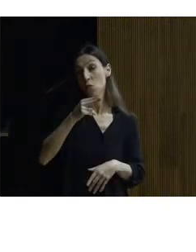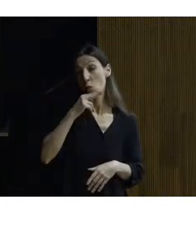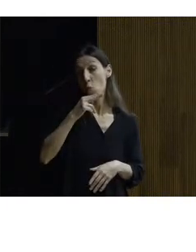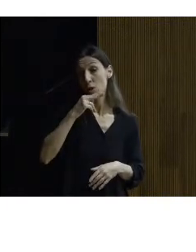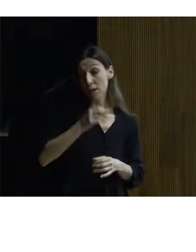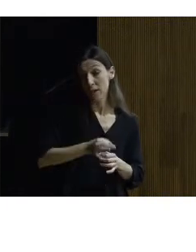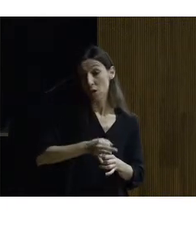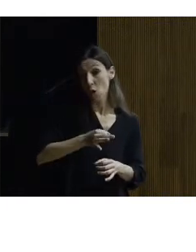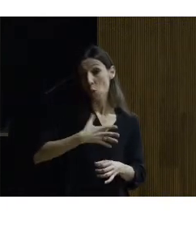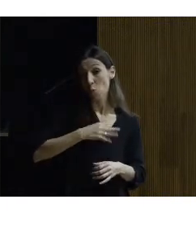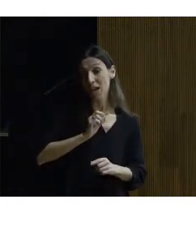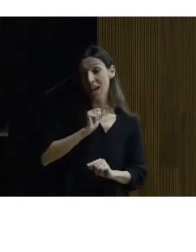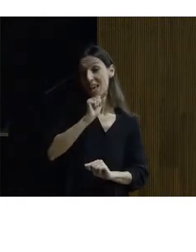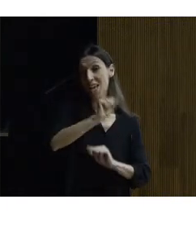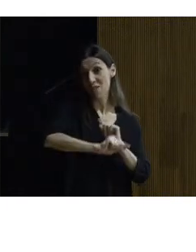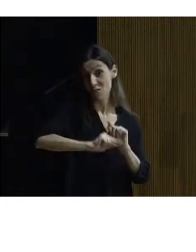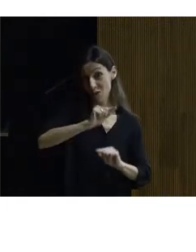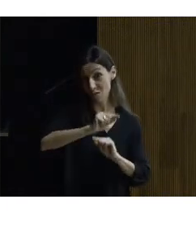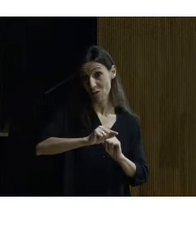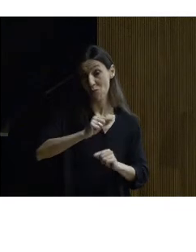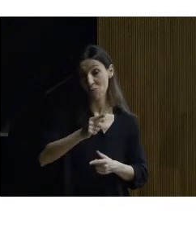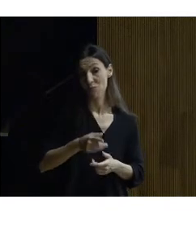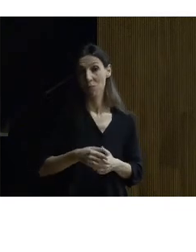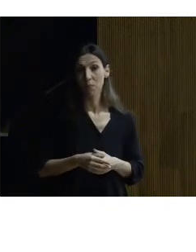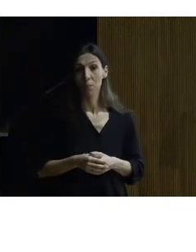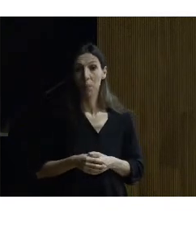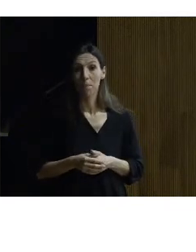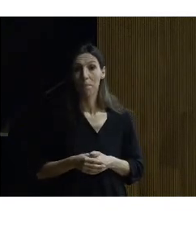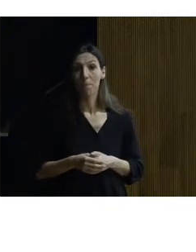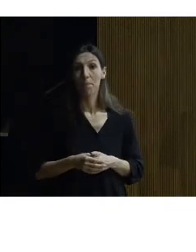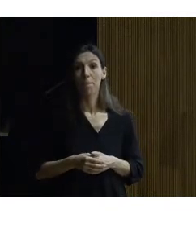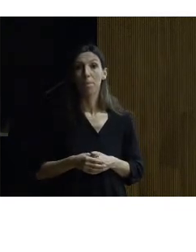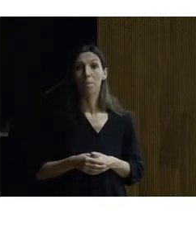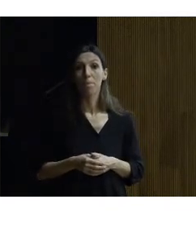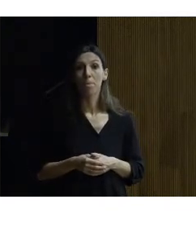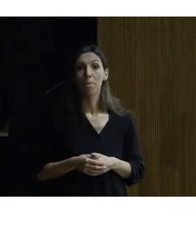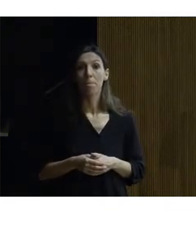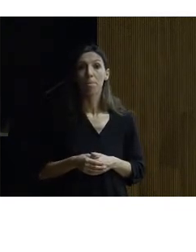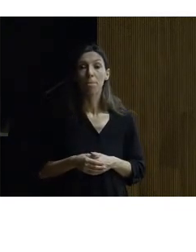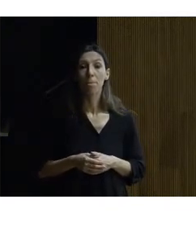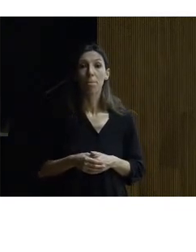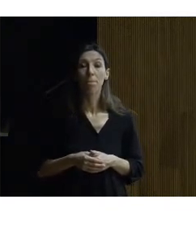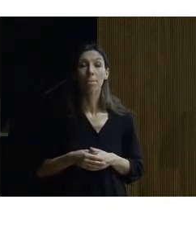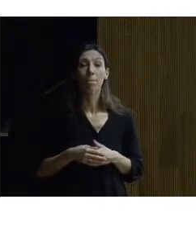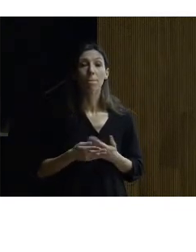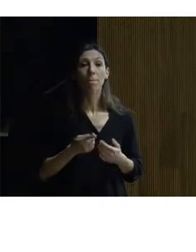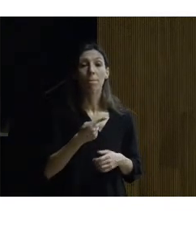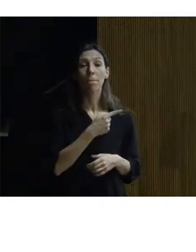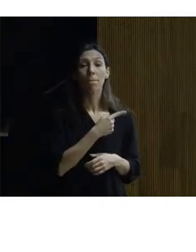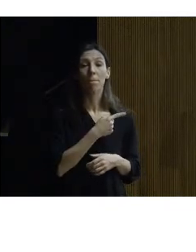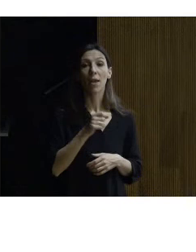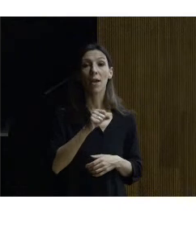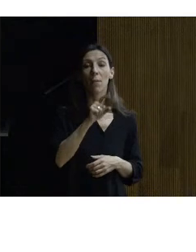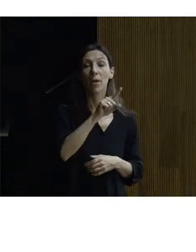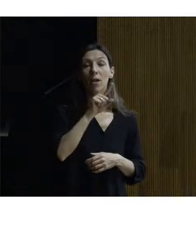una infección de este tipo y demás bueno y el 21 del 9 del año 58 pues